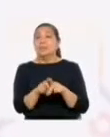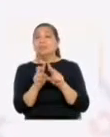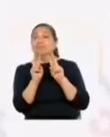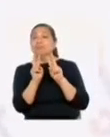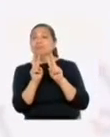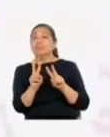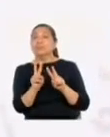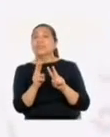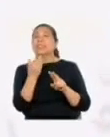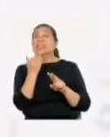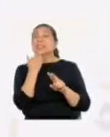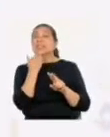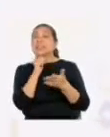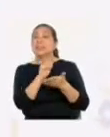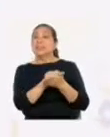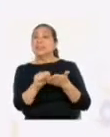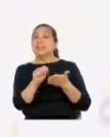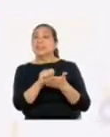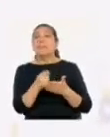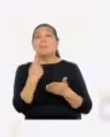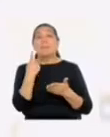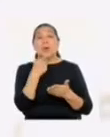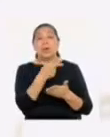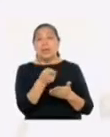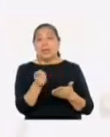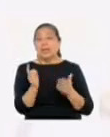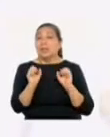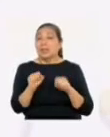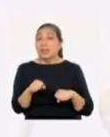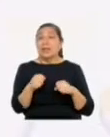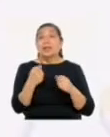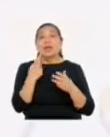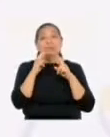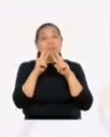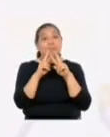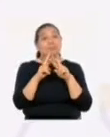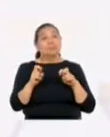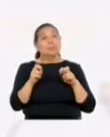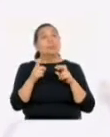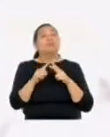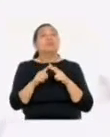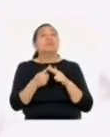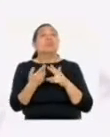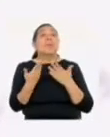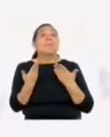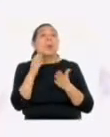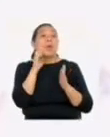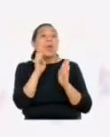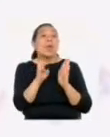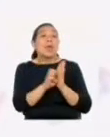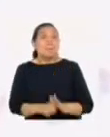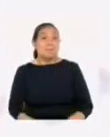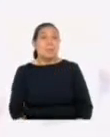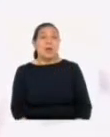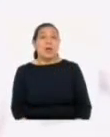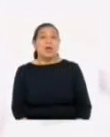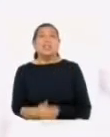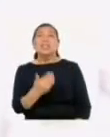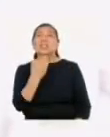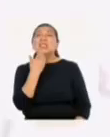la perspectiva de quien la escribe. Por ello, debemos analizar su origen. Por ejemplo,